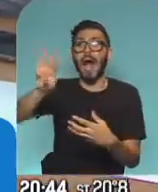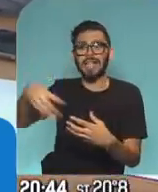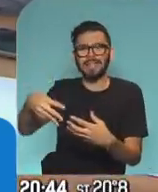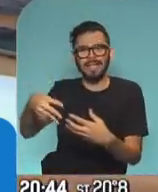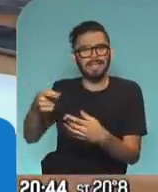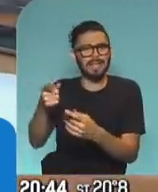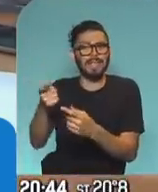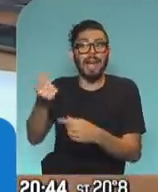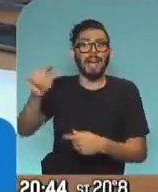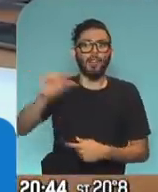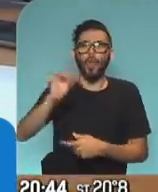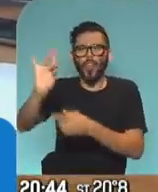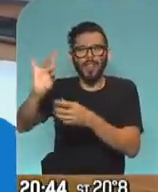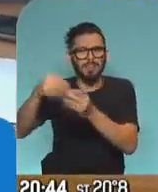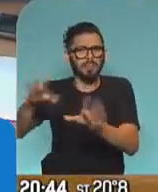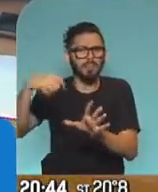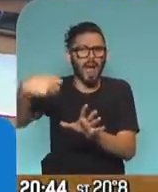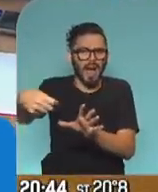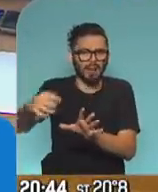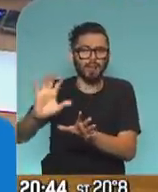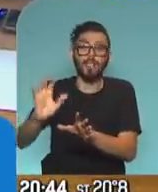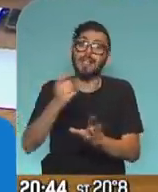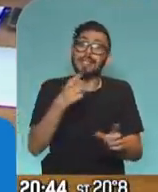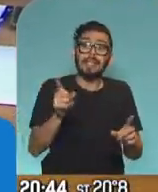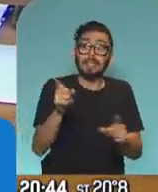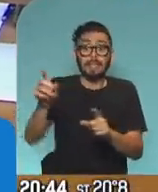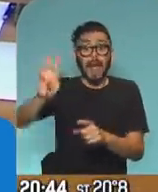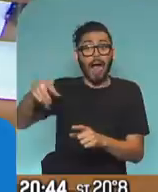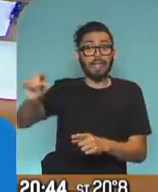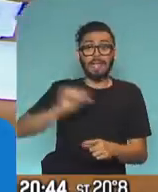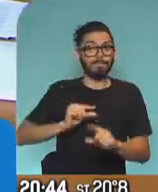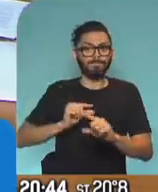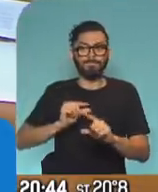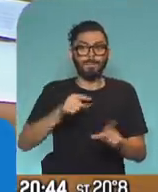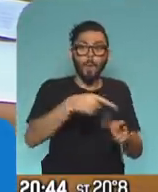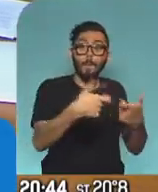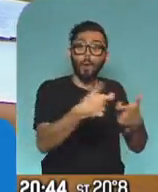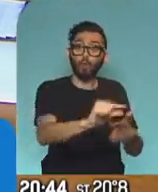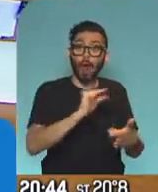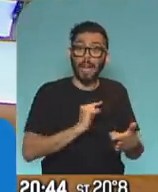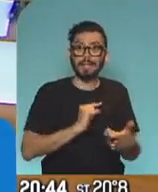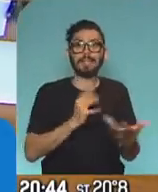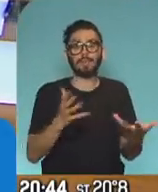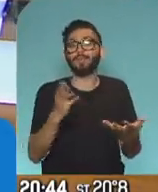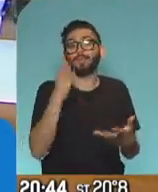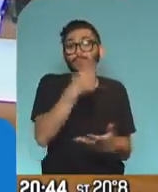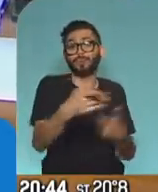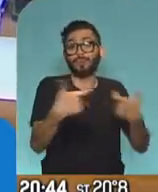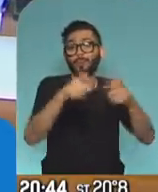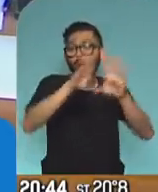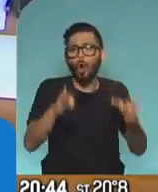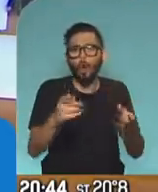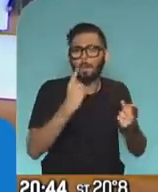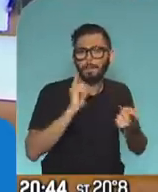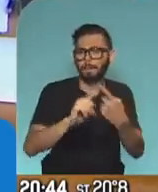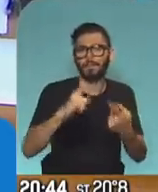cancelar el crédito. Si no es un crédito ANSES y es un mutual, bueno, tiene que acercarse a su mutual o contactarse como sea, por